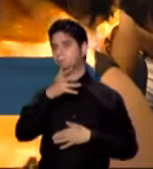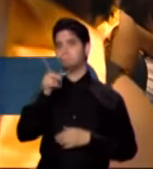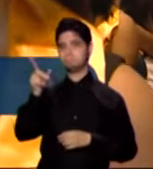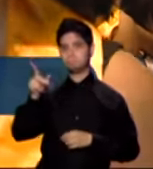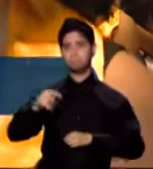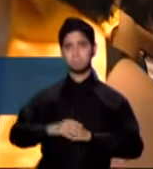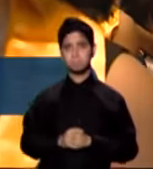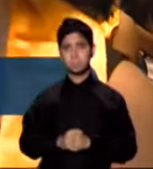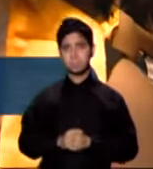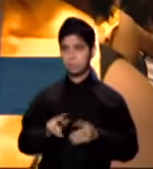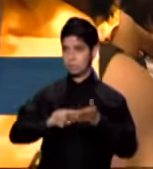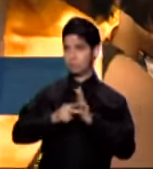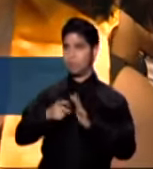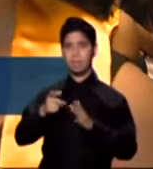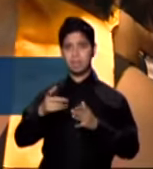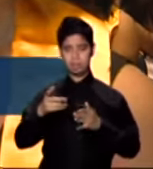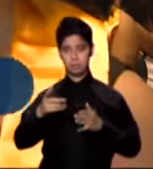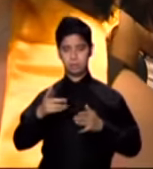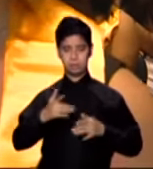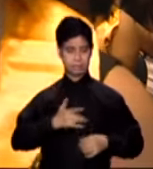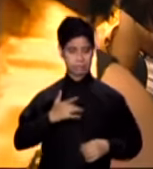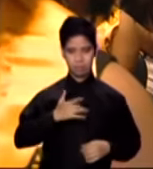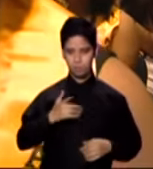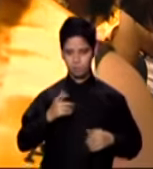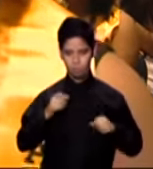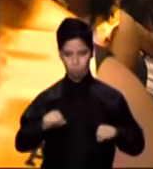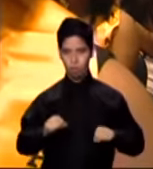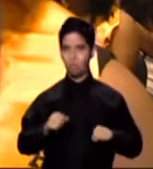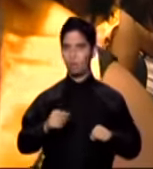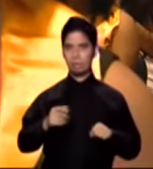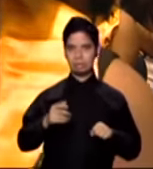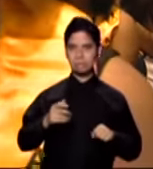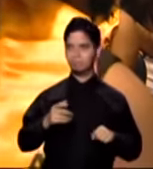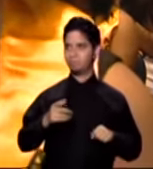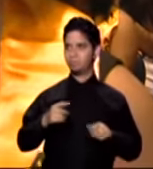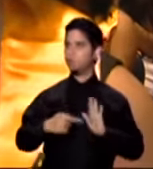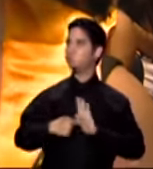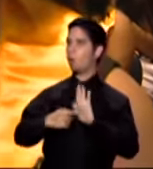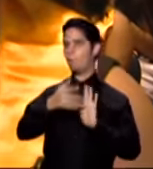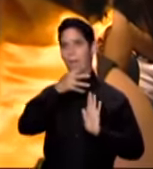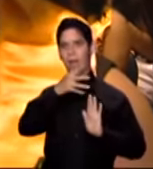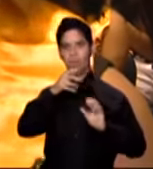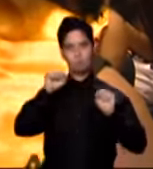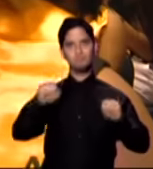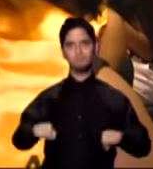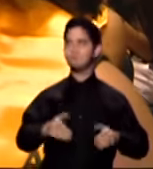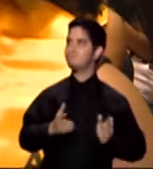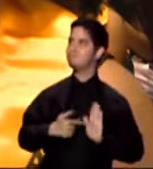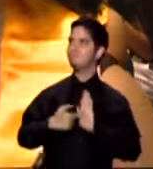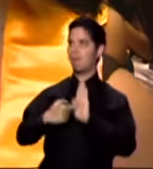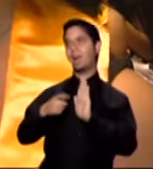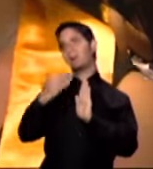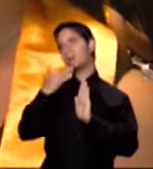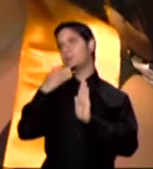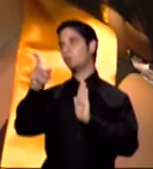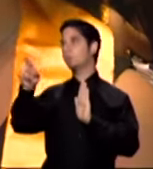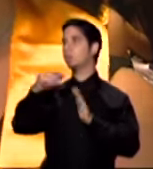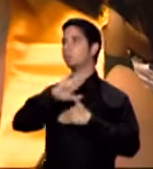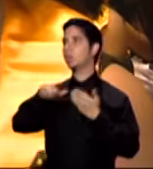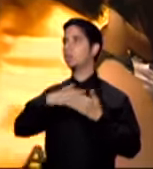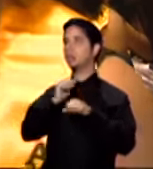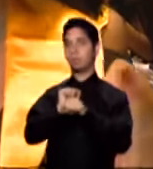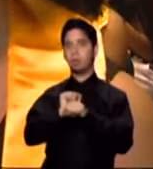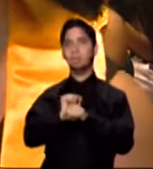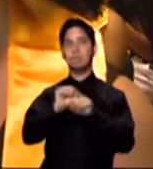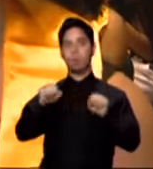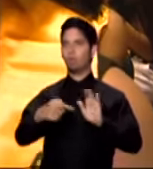son de esas pequeñas cositas que yo puedo devolverle a ella, ¿no? Y demostrarle también al pueblo de Puerto Rico que somos más los